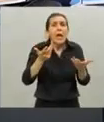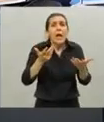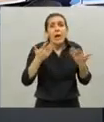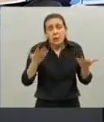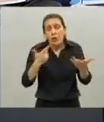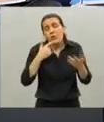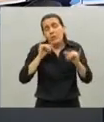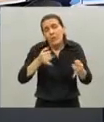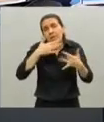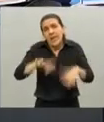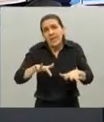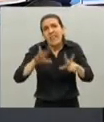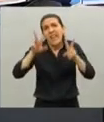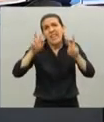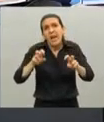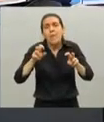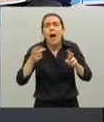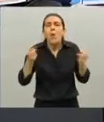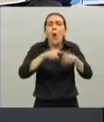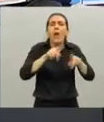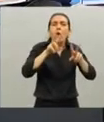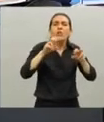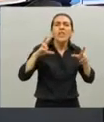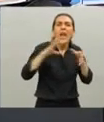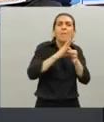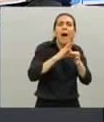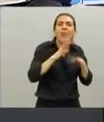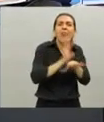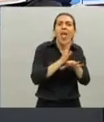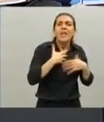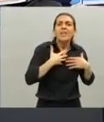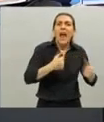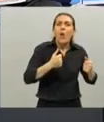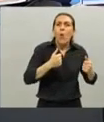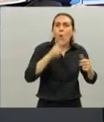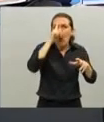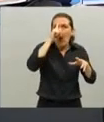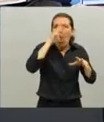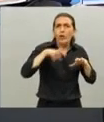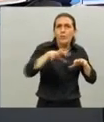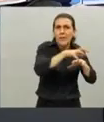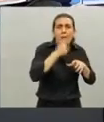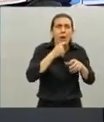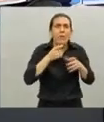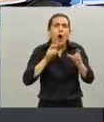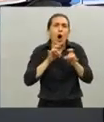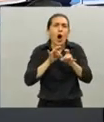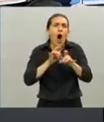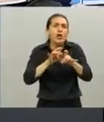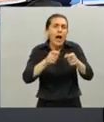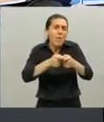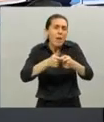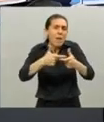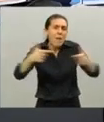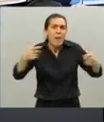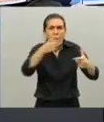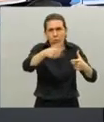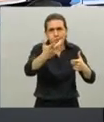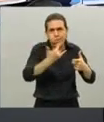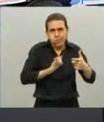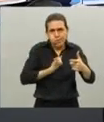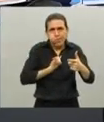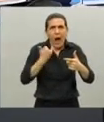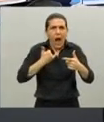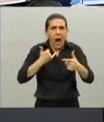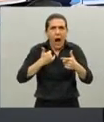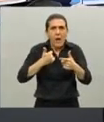conceptual y vinculado con el tema económico mejor dicho sanitario el tema del pico de contagios hay un aumento usted lo remarcó un